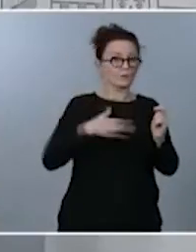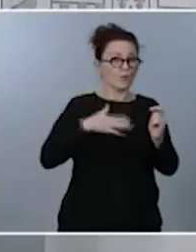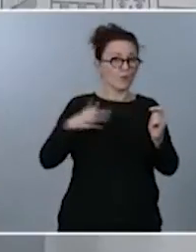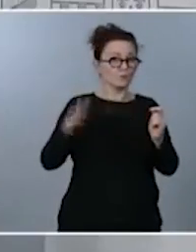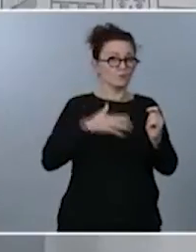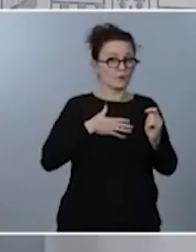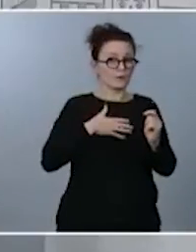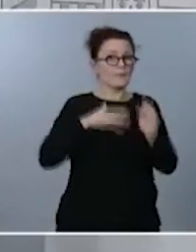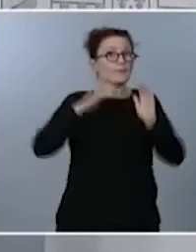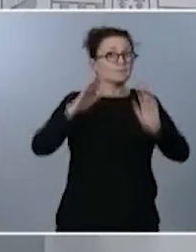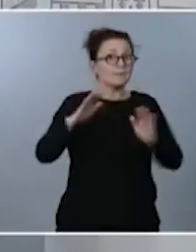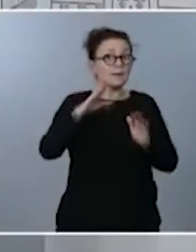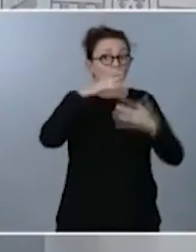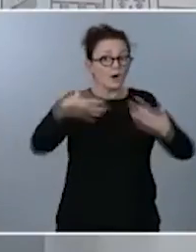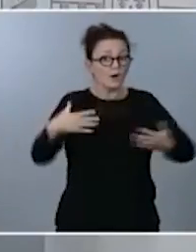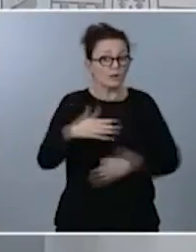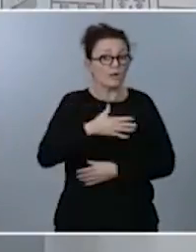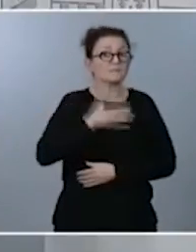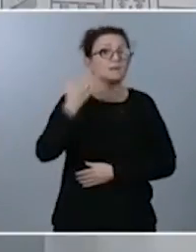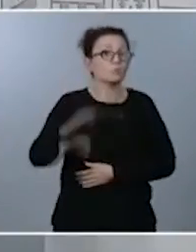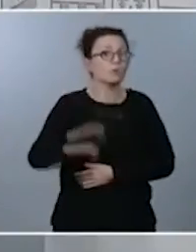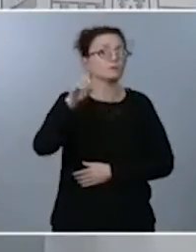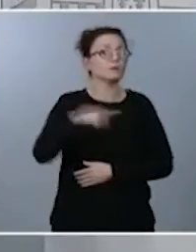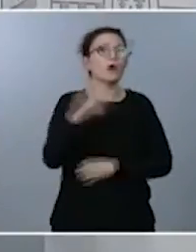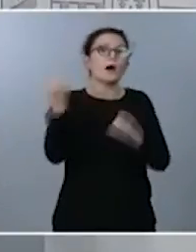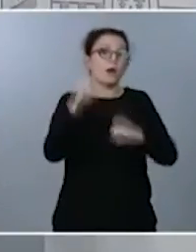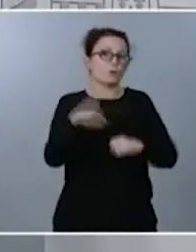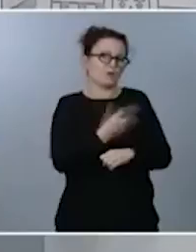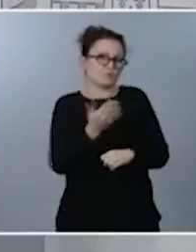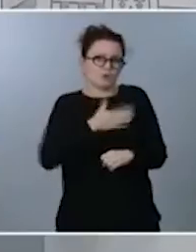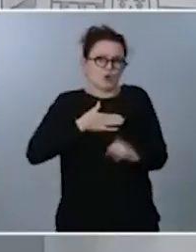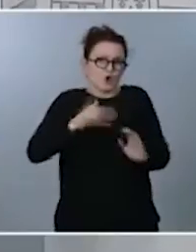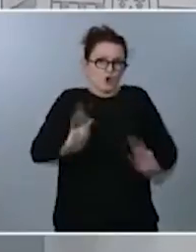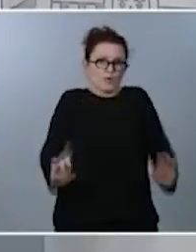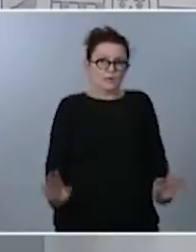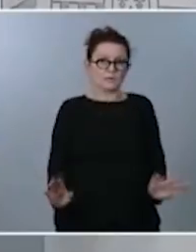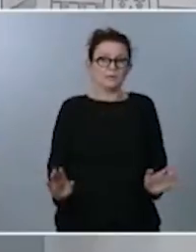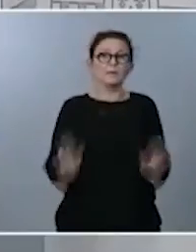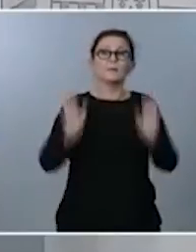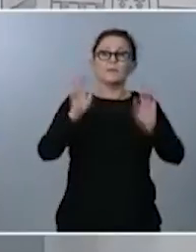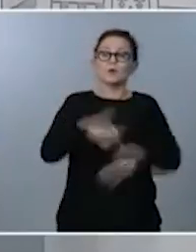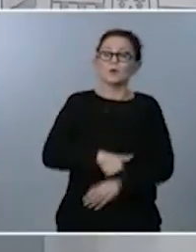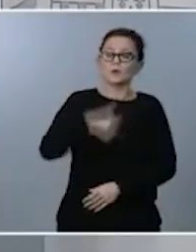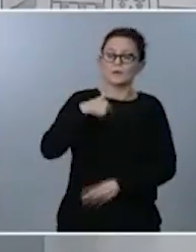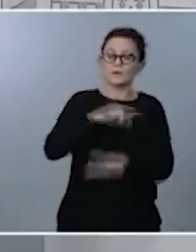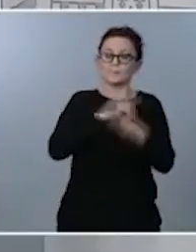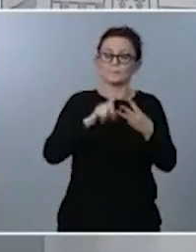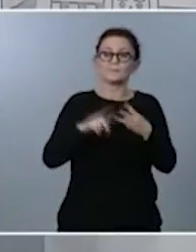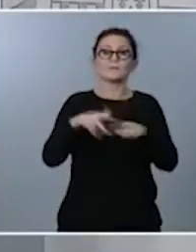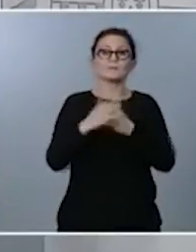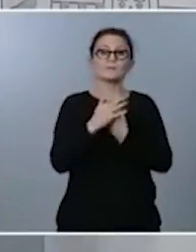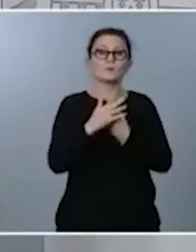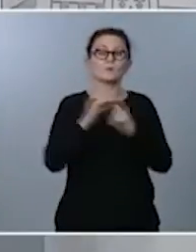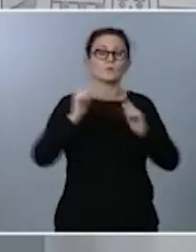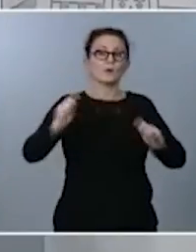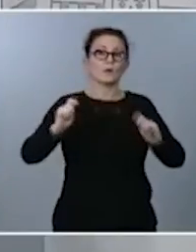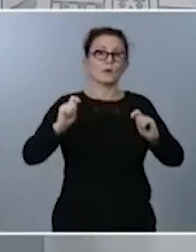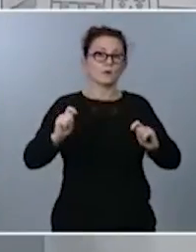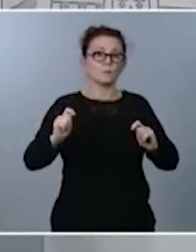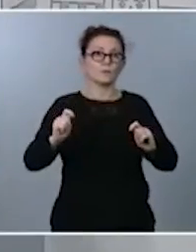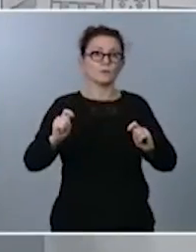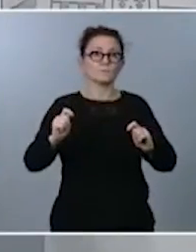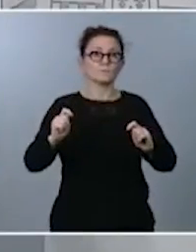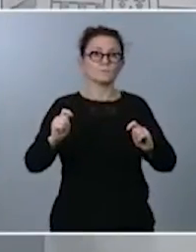se podrá hacer aunque evidentemente nadie quiere hacerlo y en general sobre el estado de alarma si